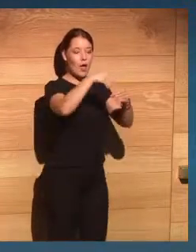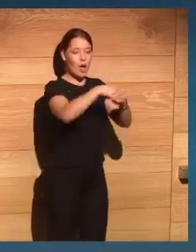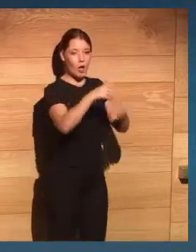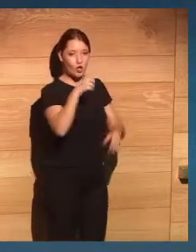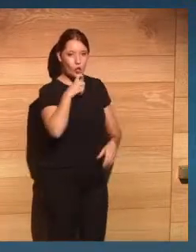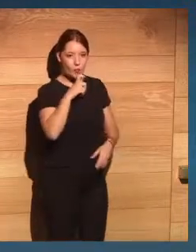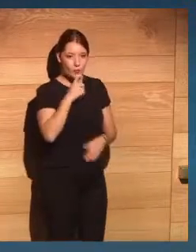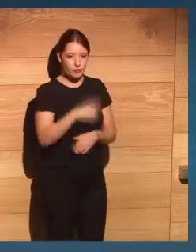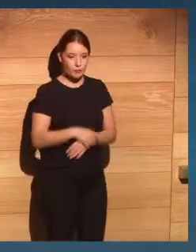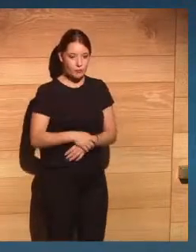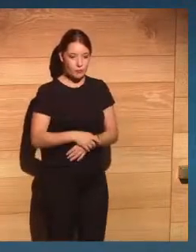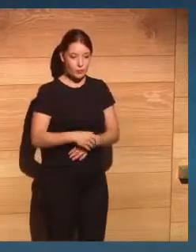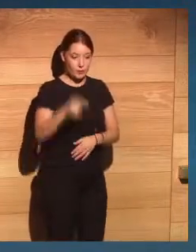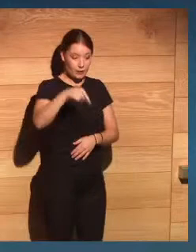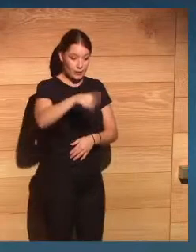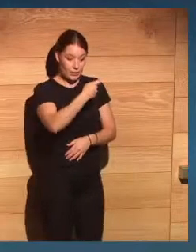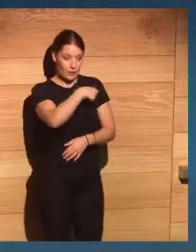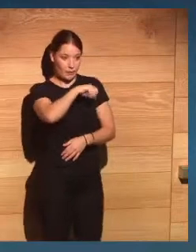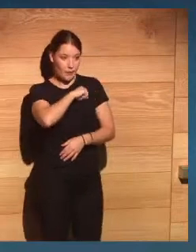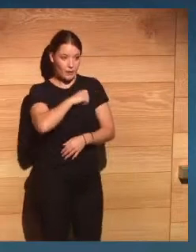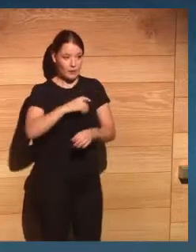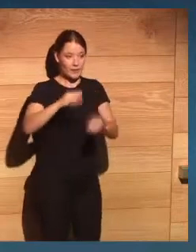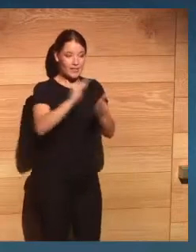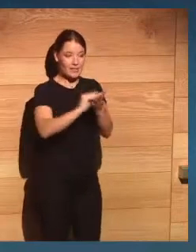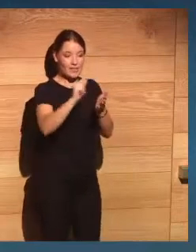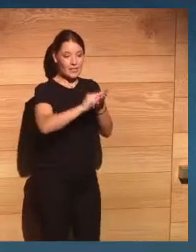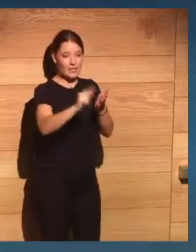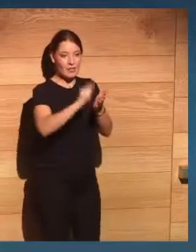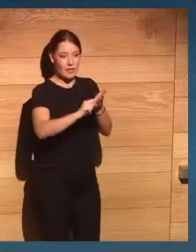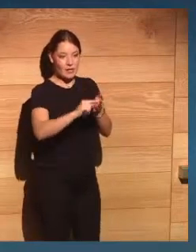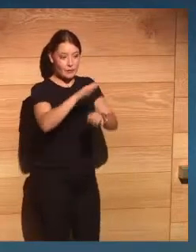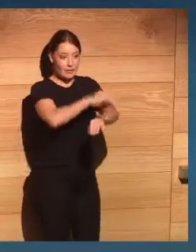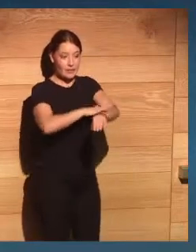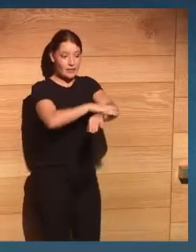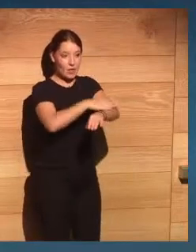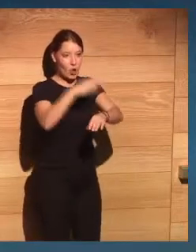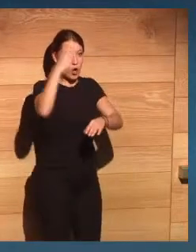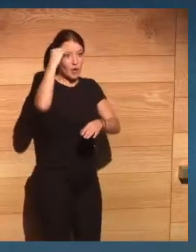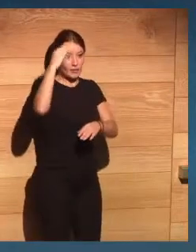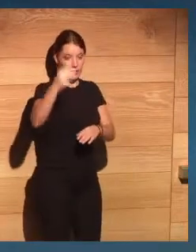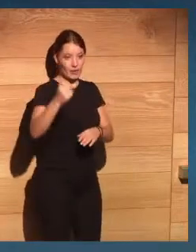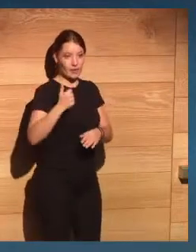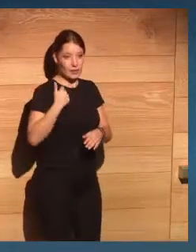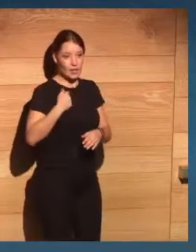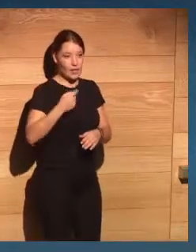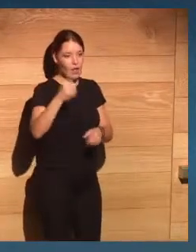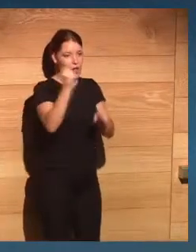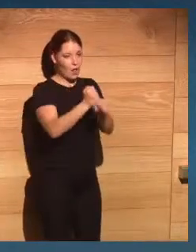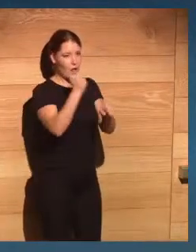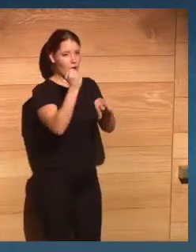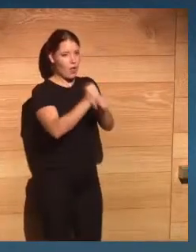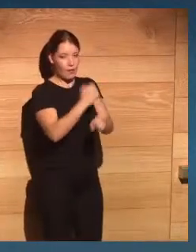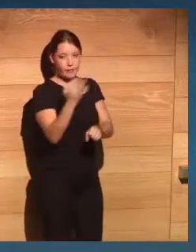Secretaría de Estado de Inteligencia Artificial que obviamente tiene que hacer un trabajo para el cual nosotros también aquí